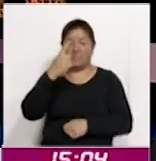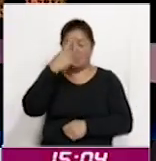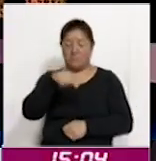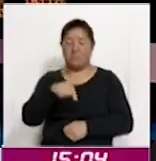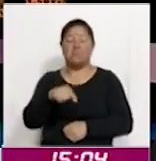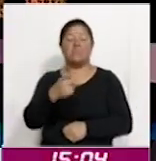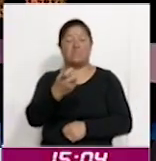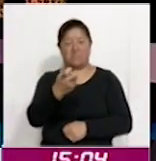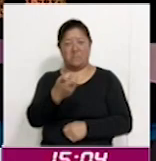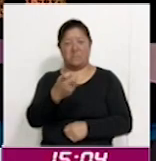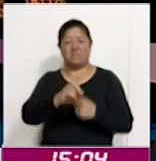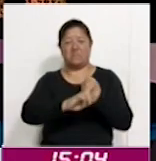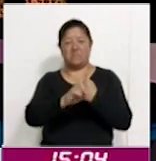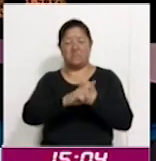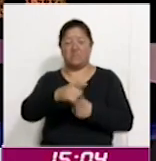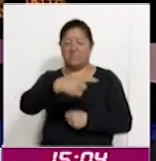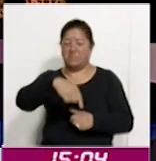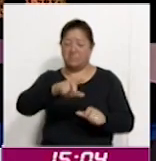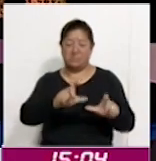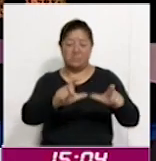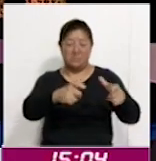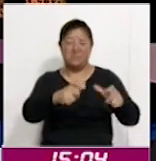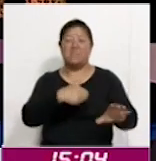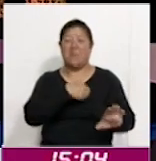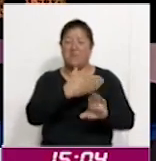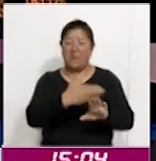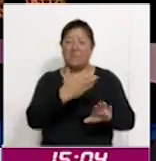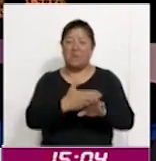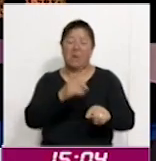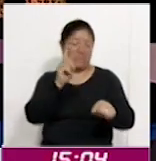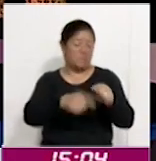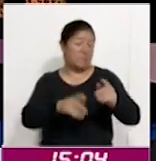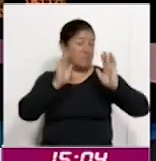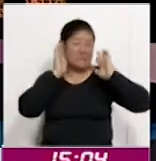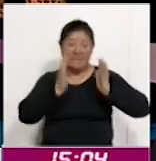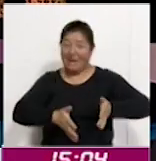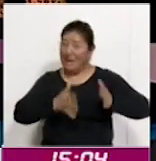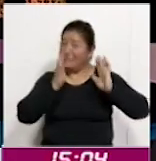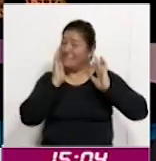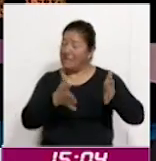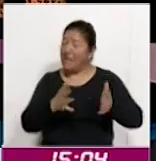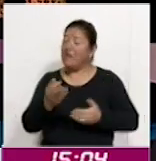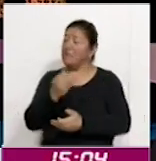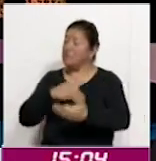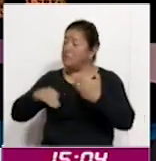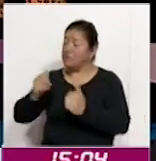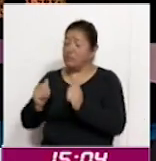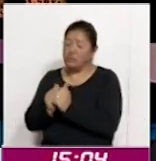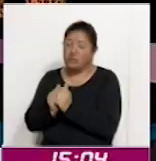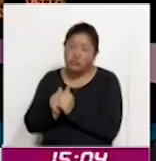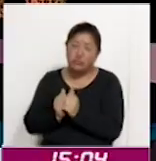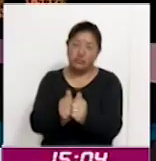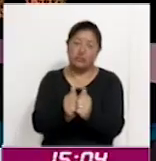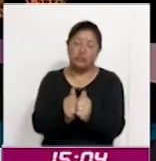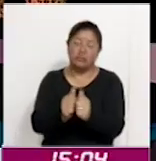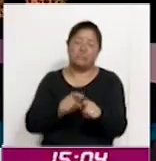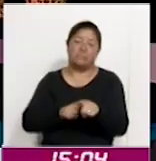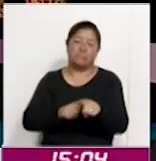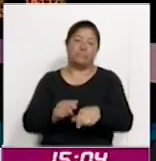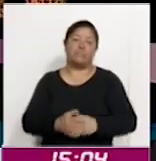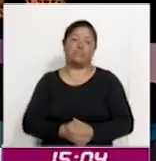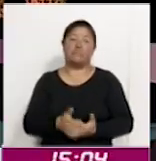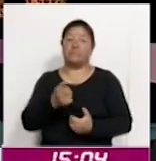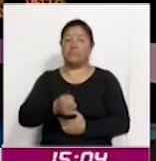con este problema, con esta situación que aqueja a las mujeres, le decía, en el contexto internacional. Ahora saludamos a nuestra